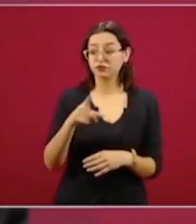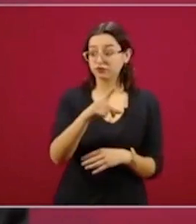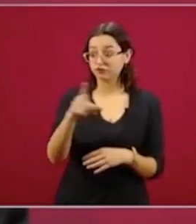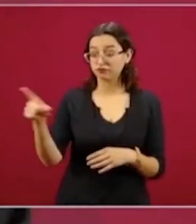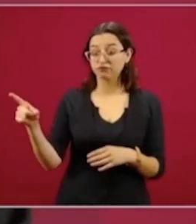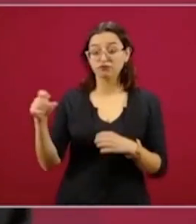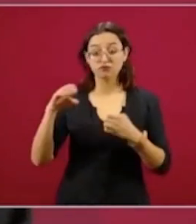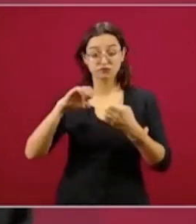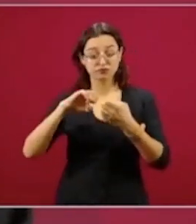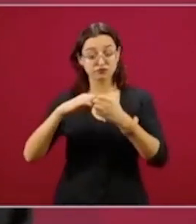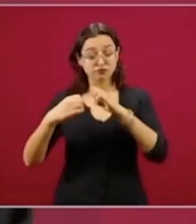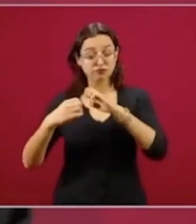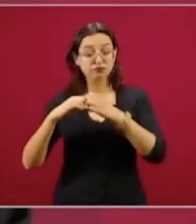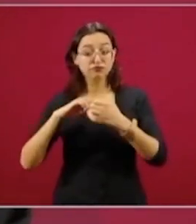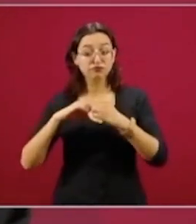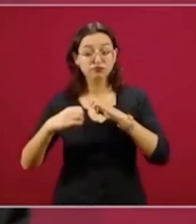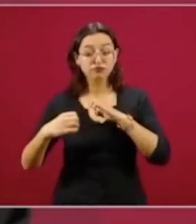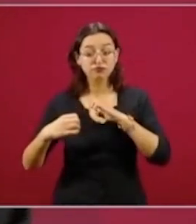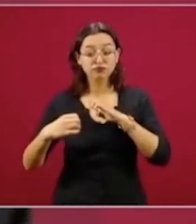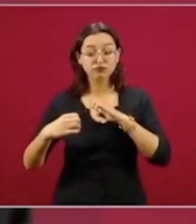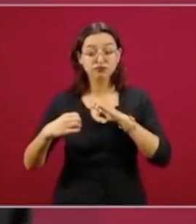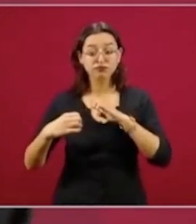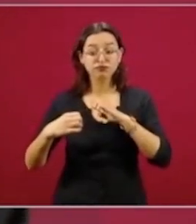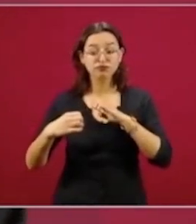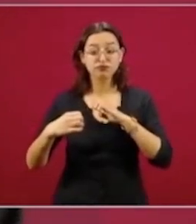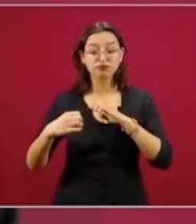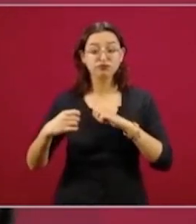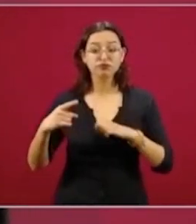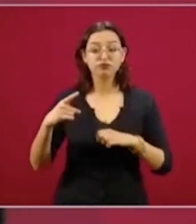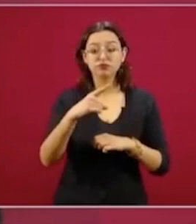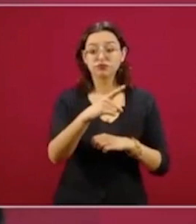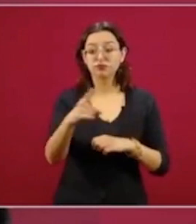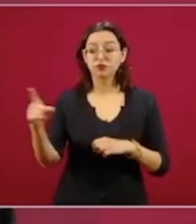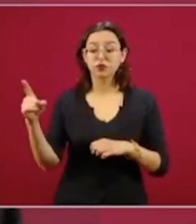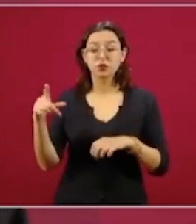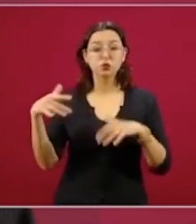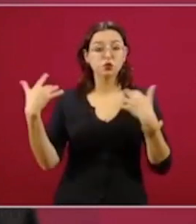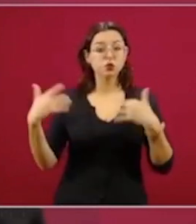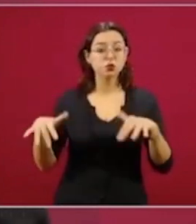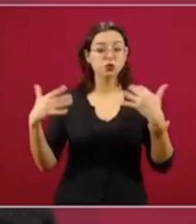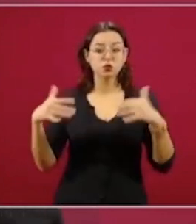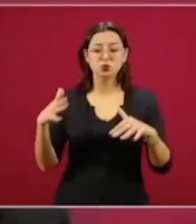son los primeros soldados del mundo,